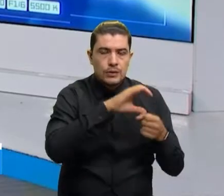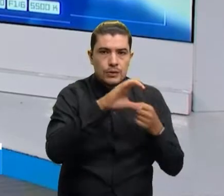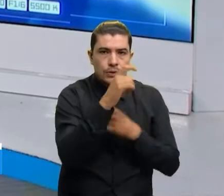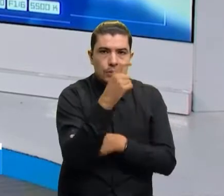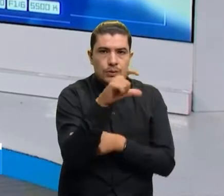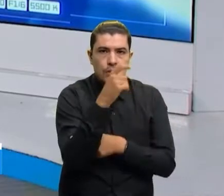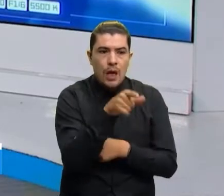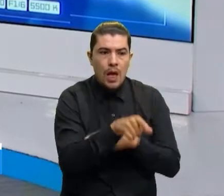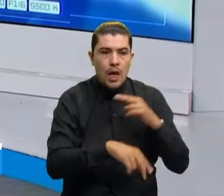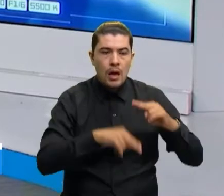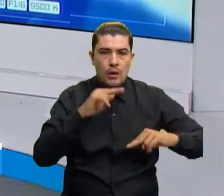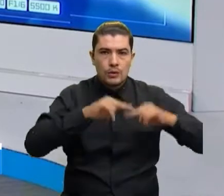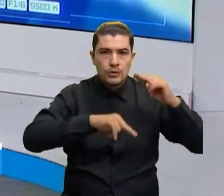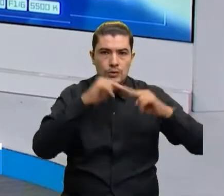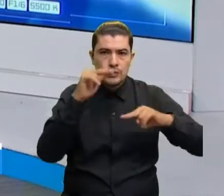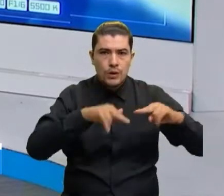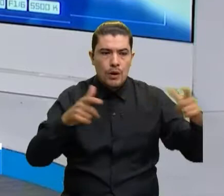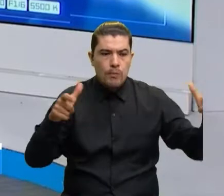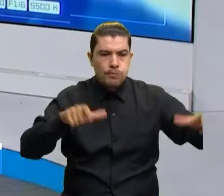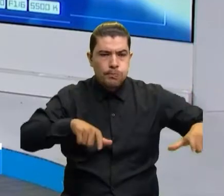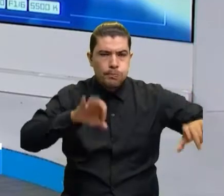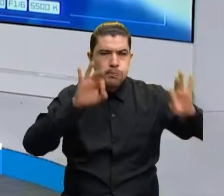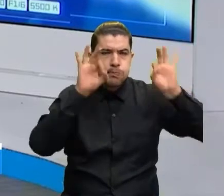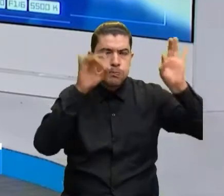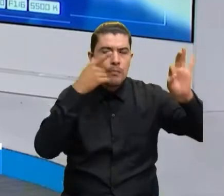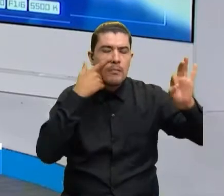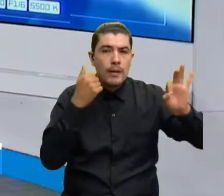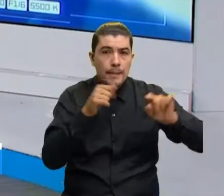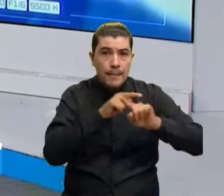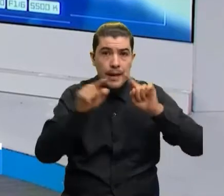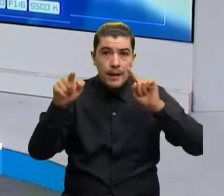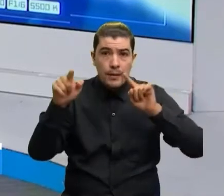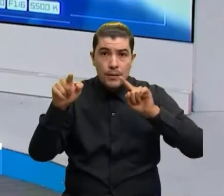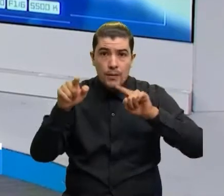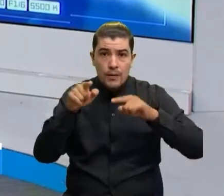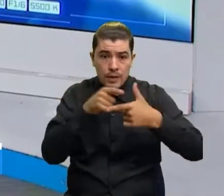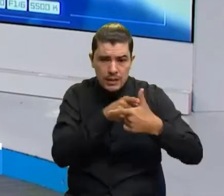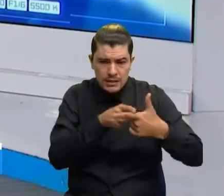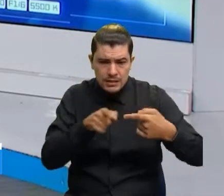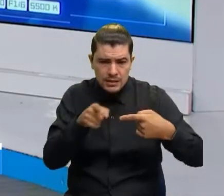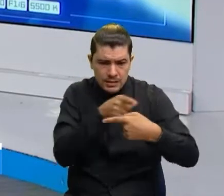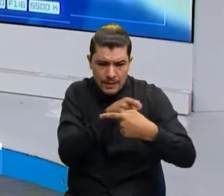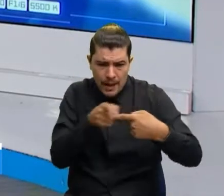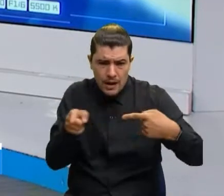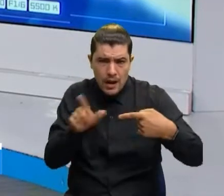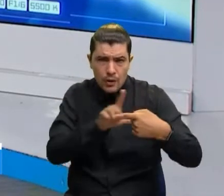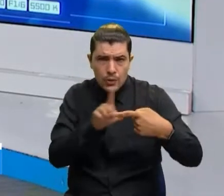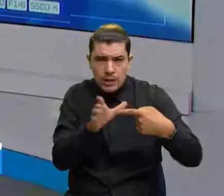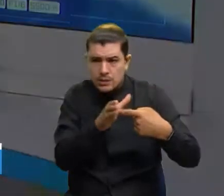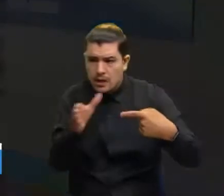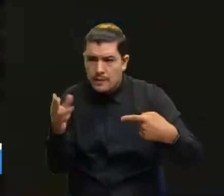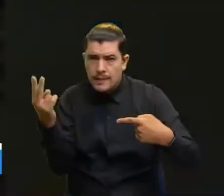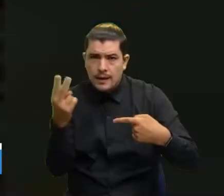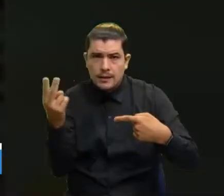construyeron una cancha espectacular, pero no prenden las luces entre semana. ¿Qué está pasando? Veamos.